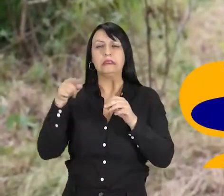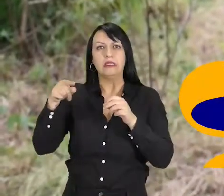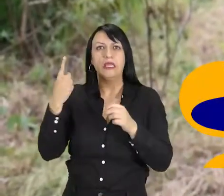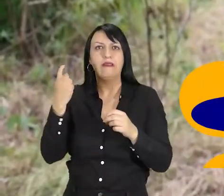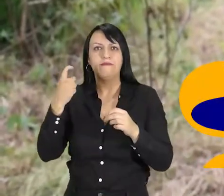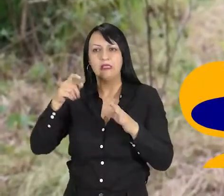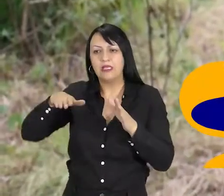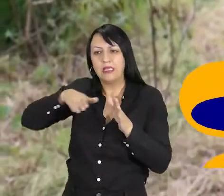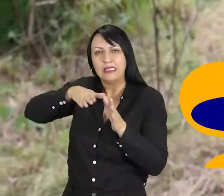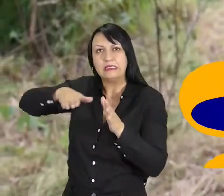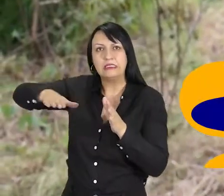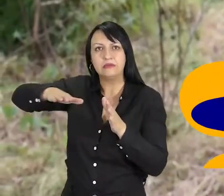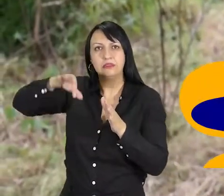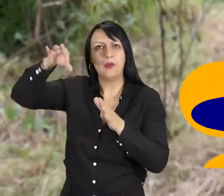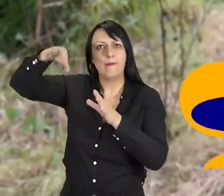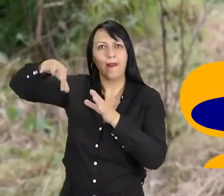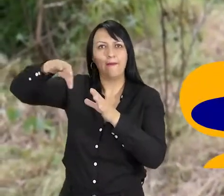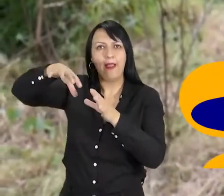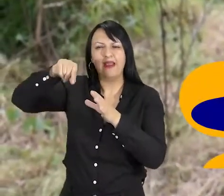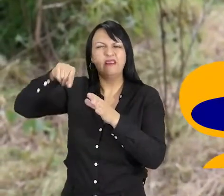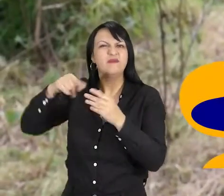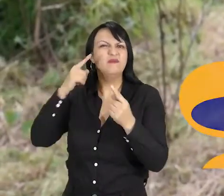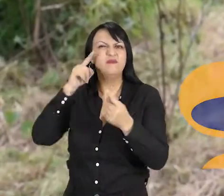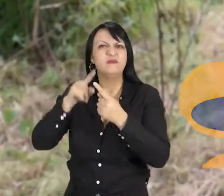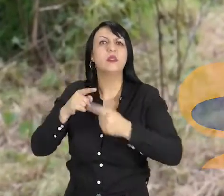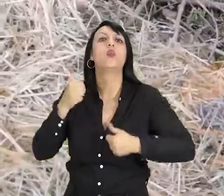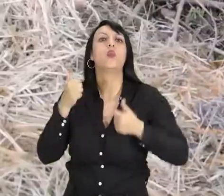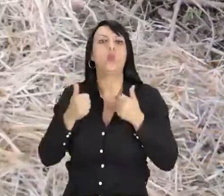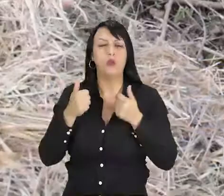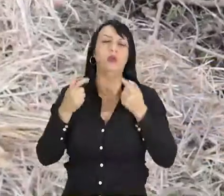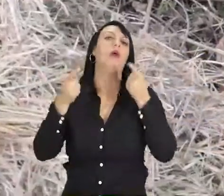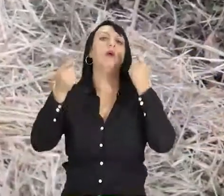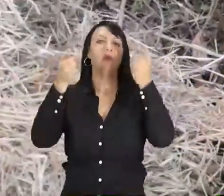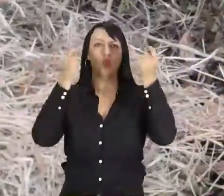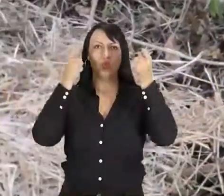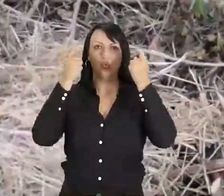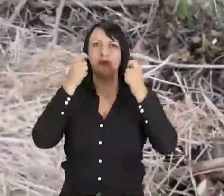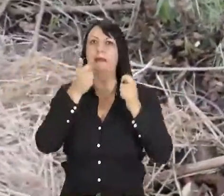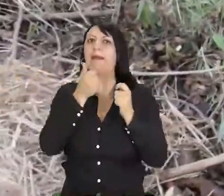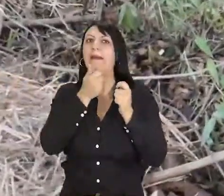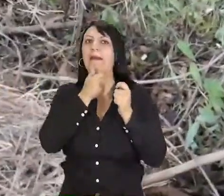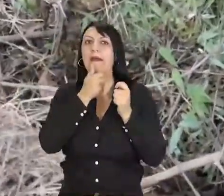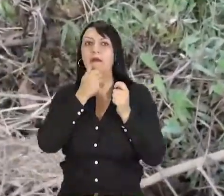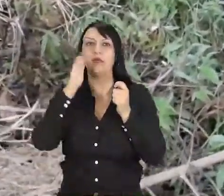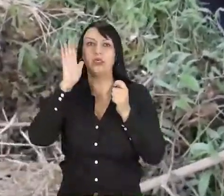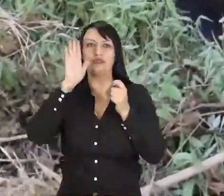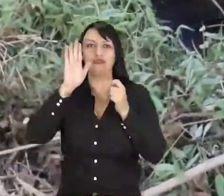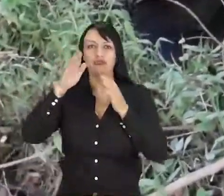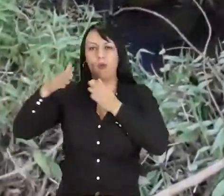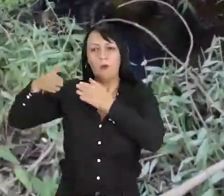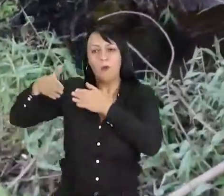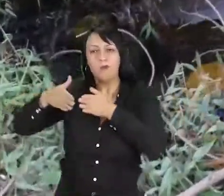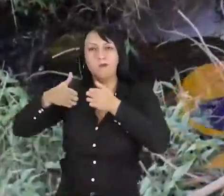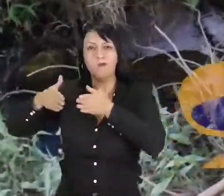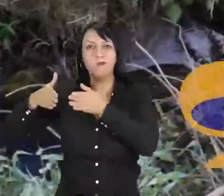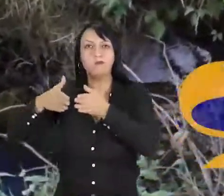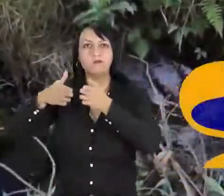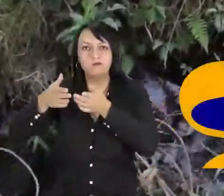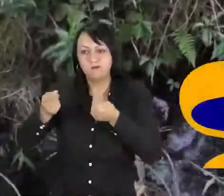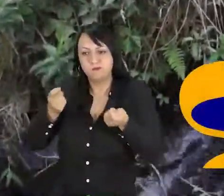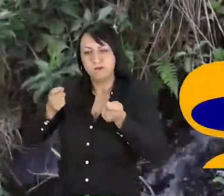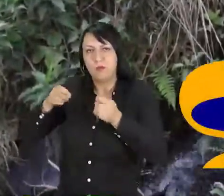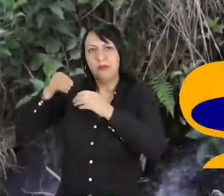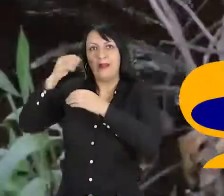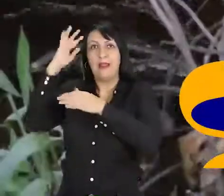compensación en los terrenos de Agrosavia, ya que permite controlar el agua de la Quebrada Mejitayo, permite